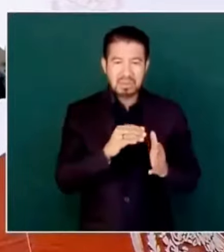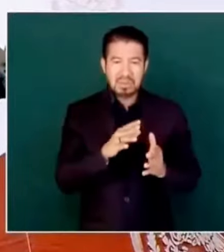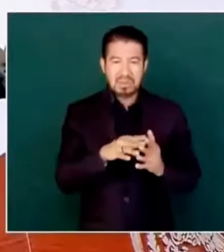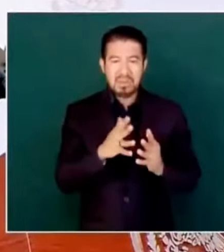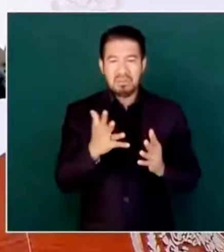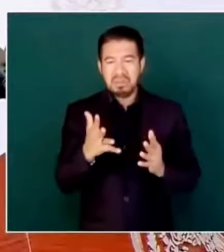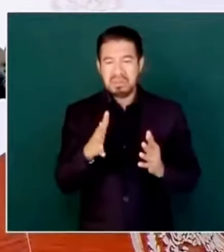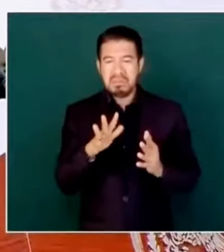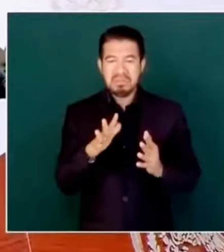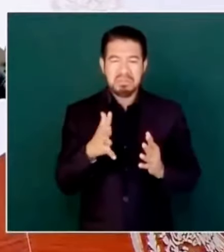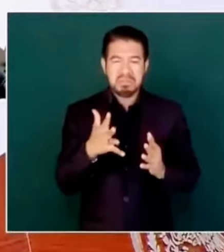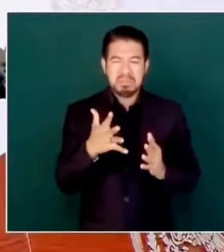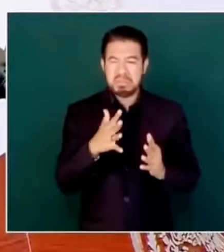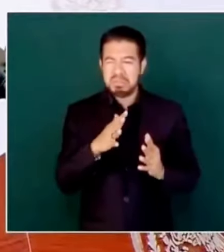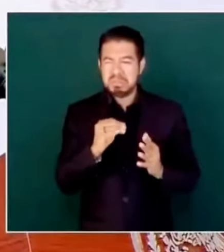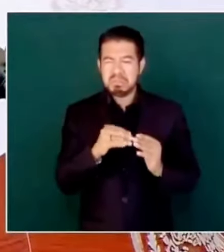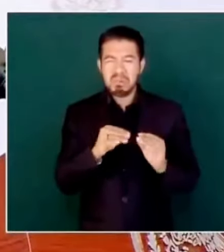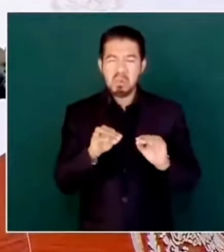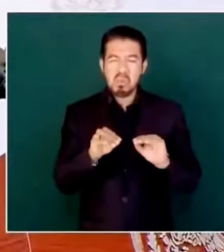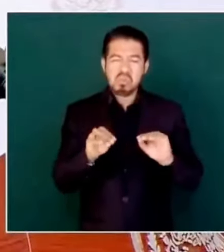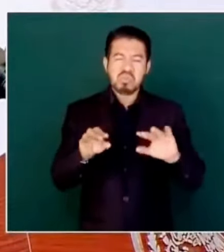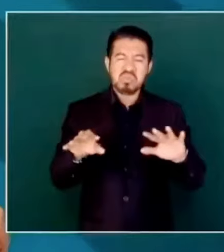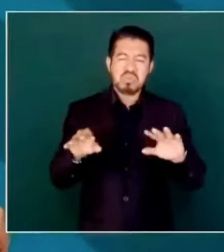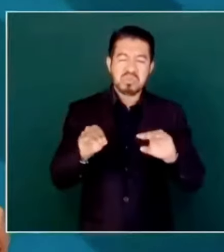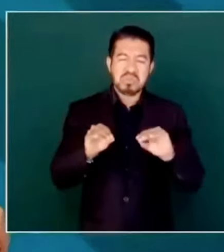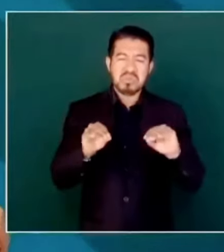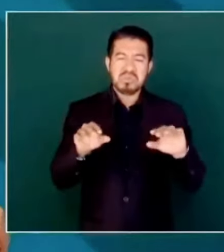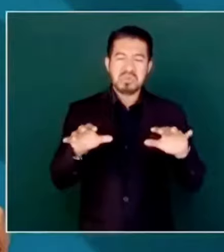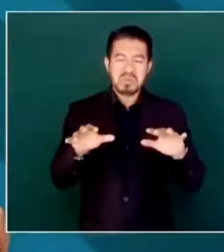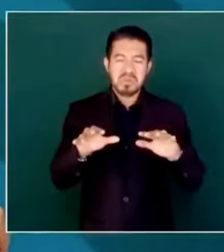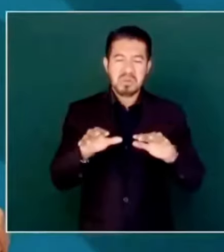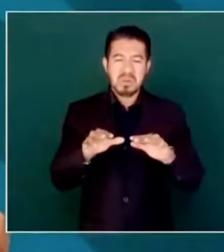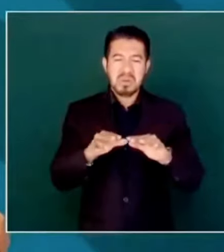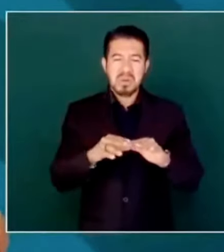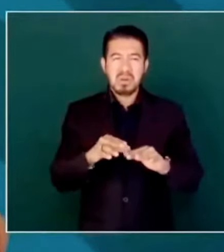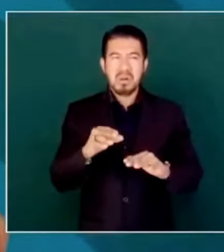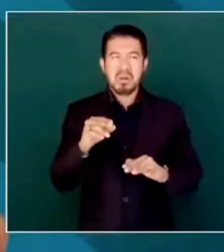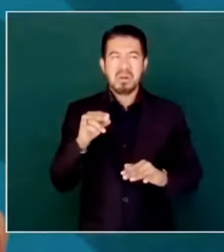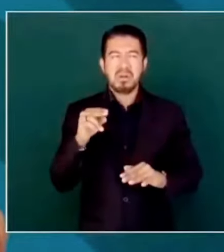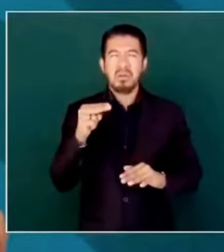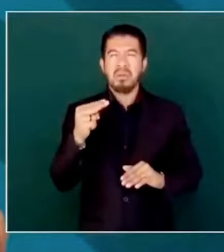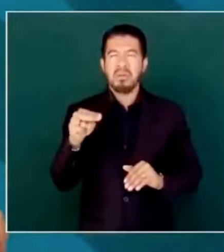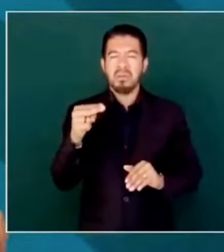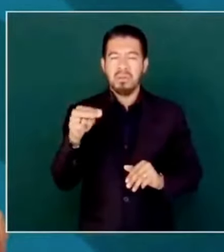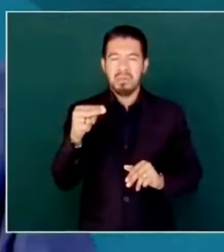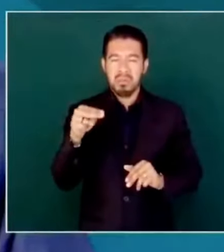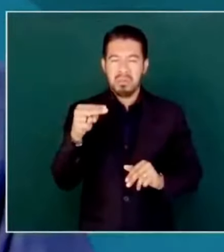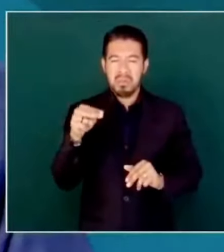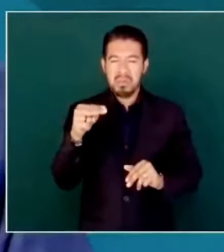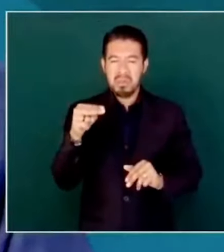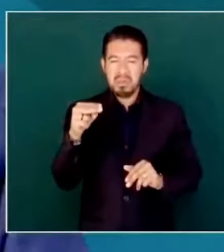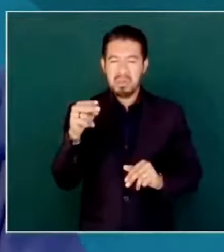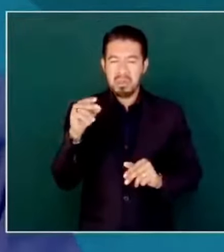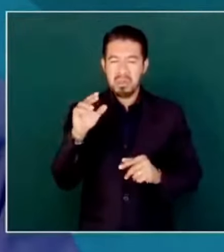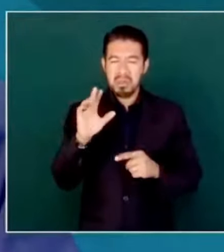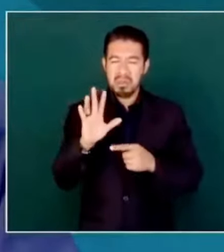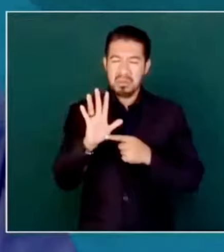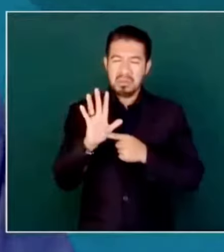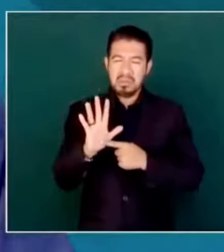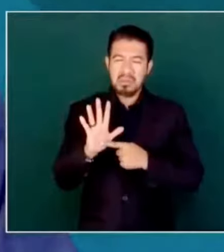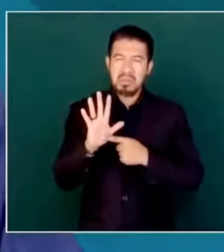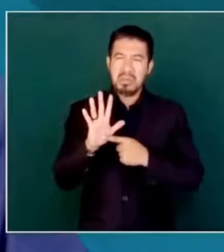muy poca cobertura. ¿Cómo se llama ese programa que hacen?